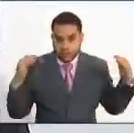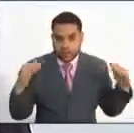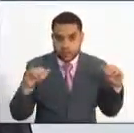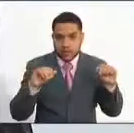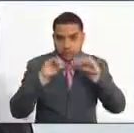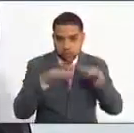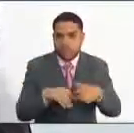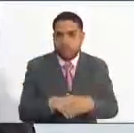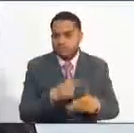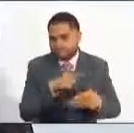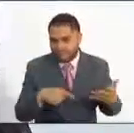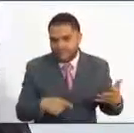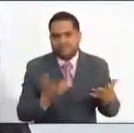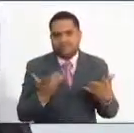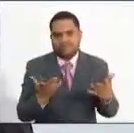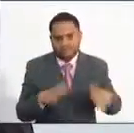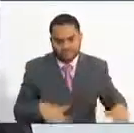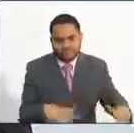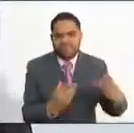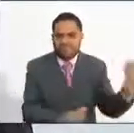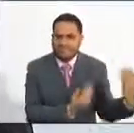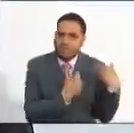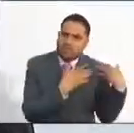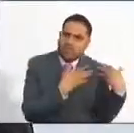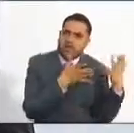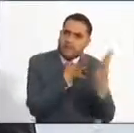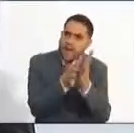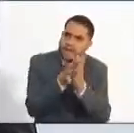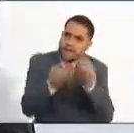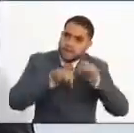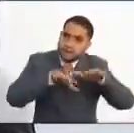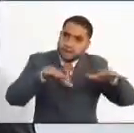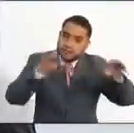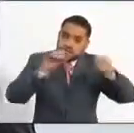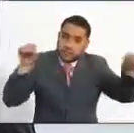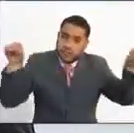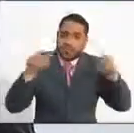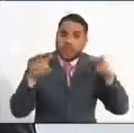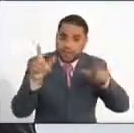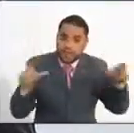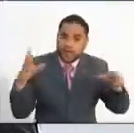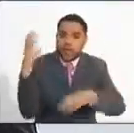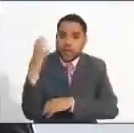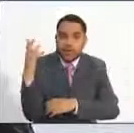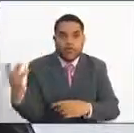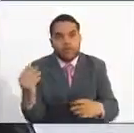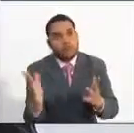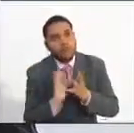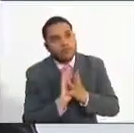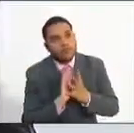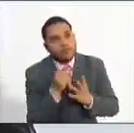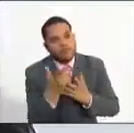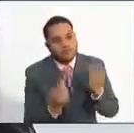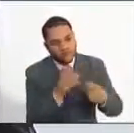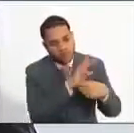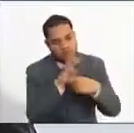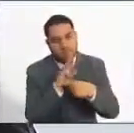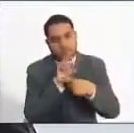dan. Igualmente la posibilidad de divulgar, de hacer el llamado, la invitación para que todos los colombianos, a través de nuestra página web www